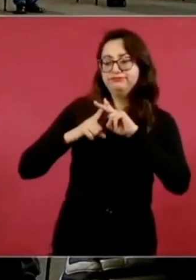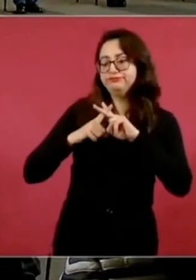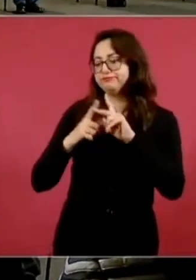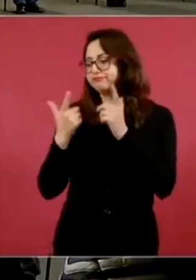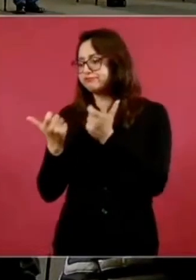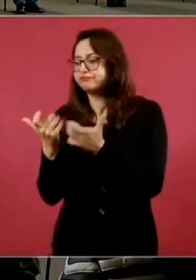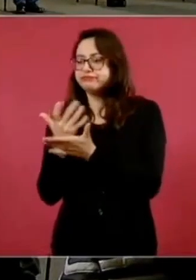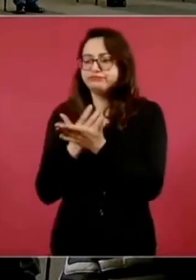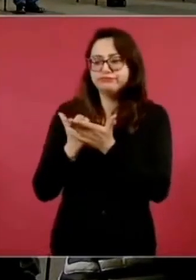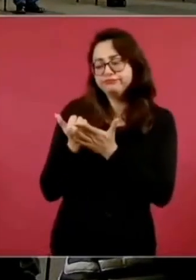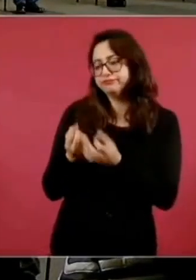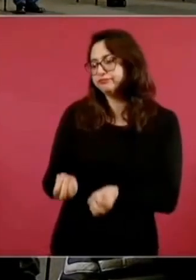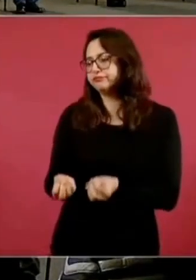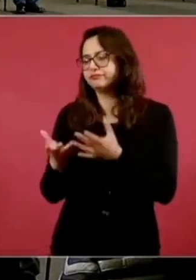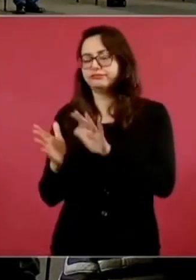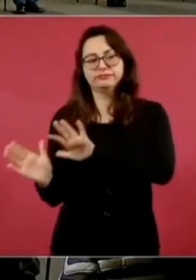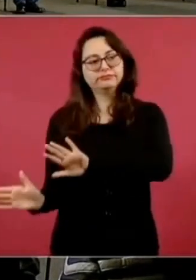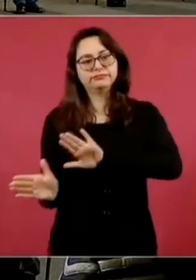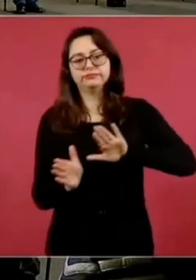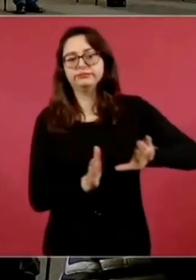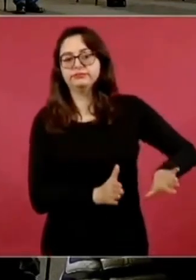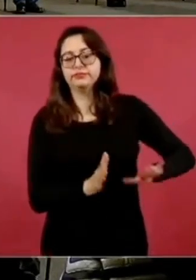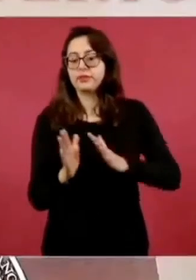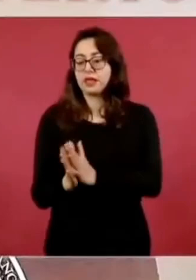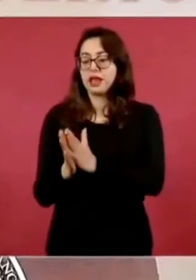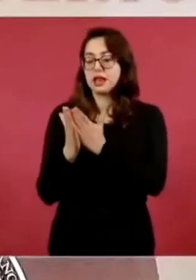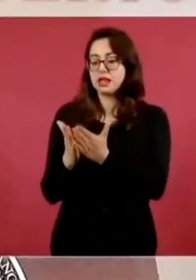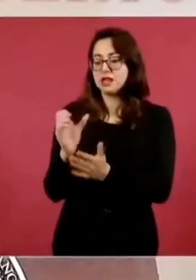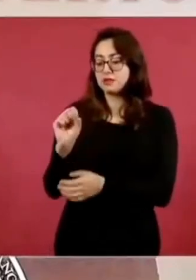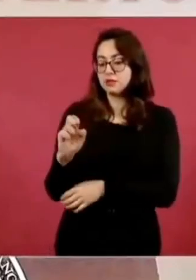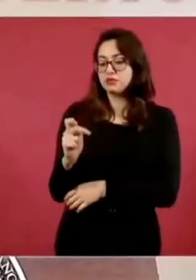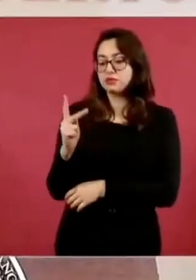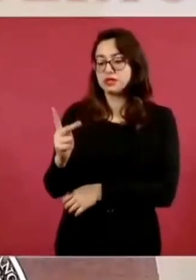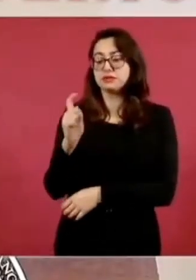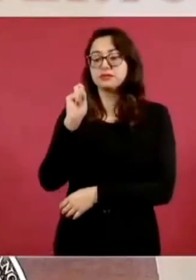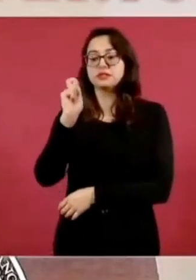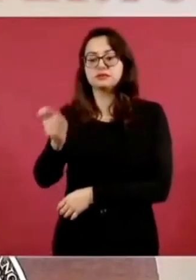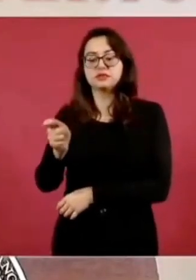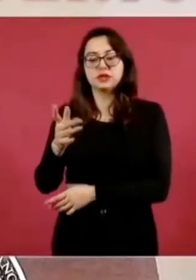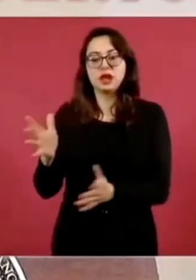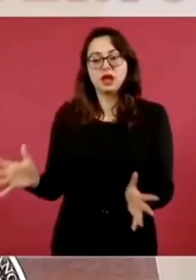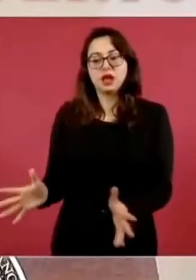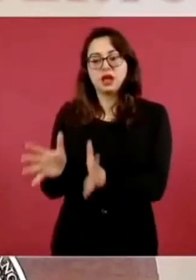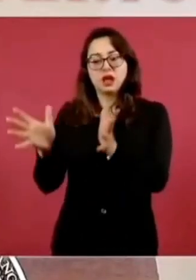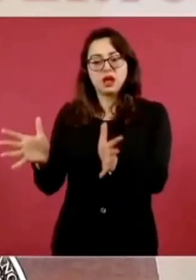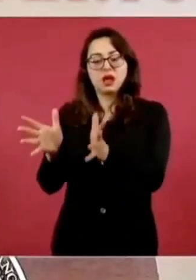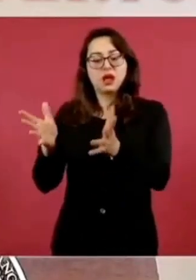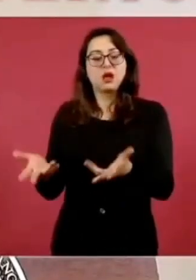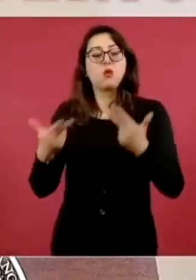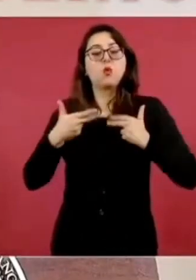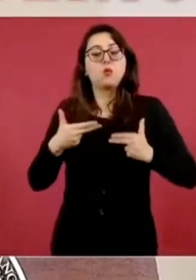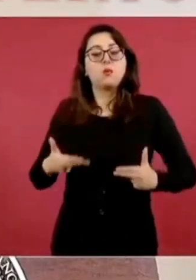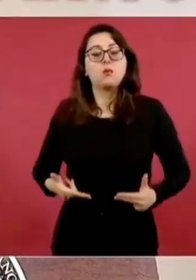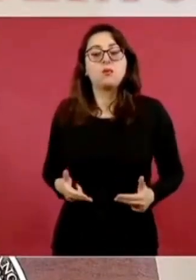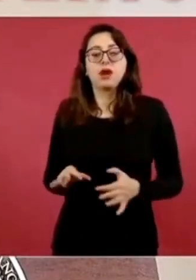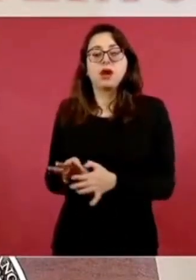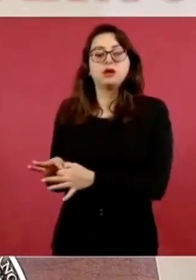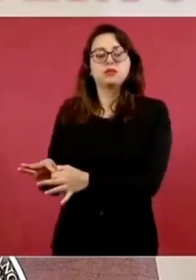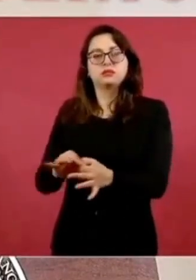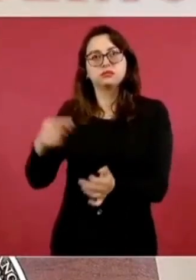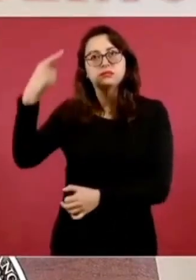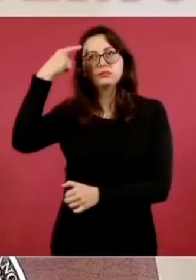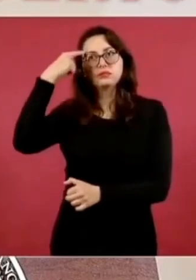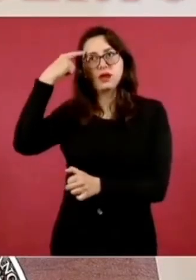redituables. Sus libros de texto gratuitos son el resultado de humanizar las políticas públicas y del acto revolucionario